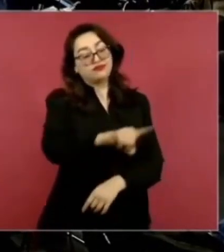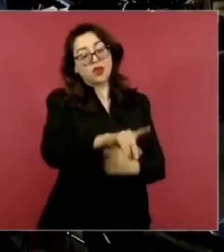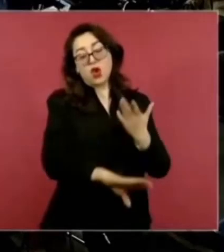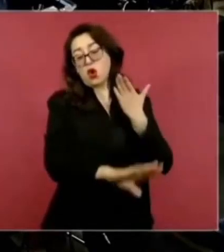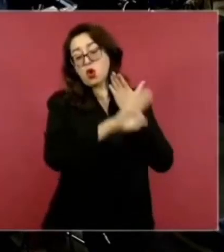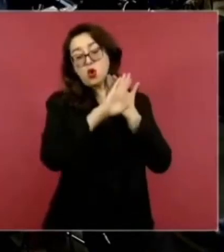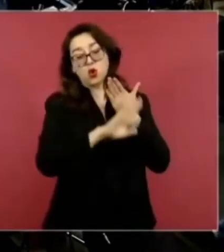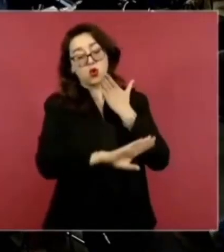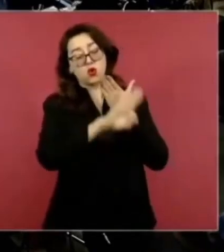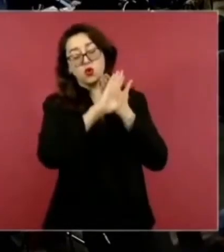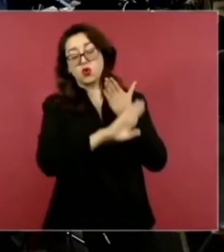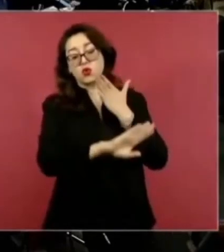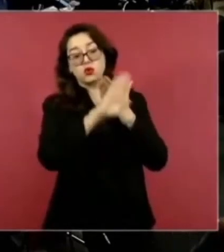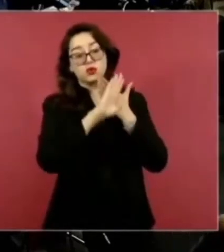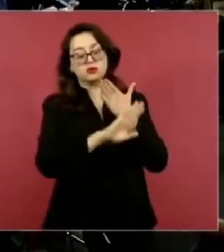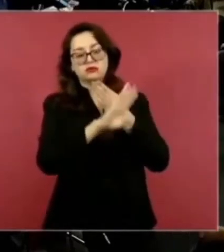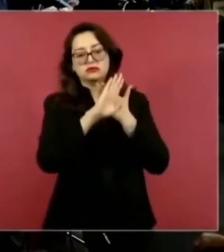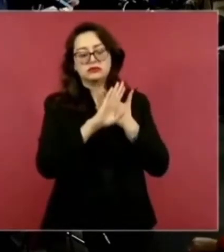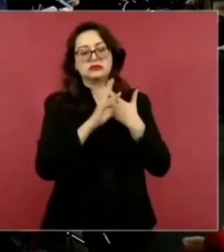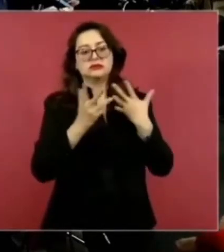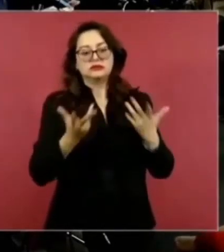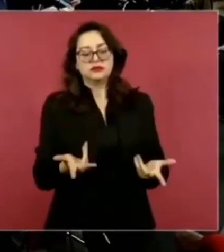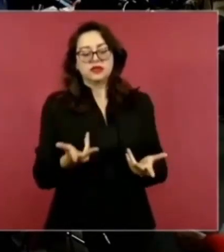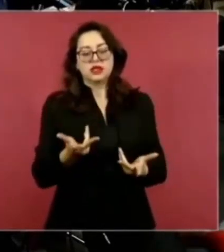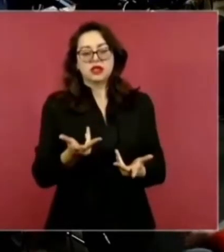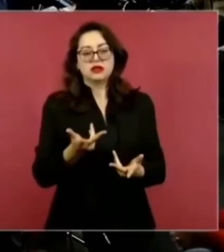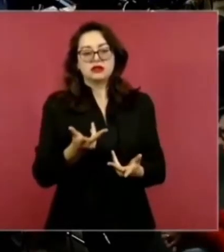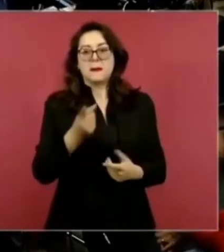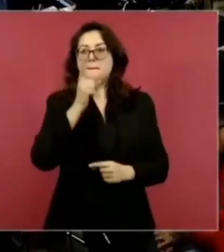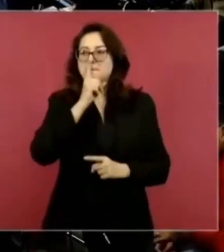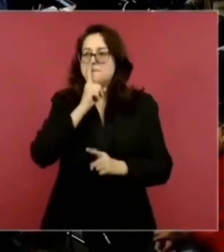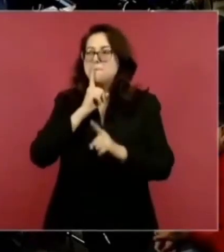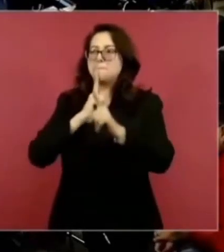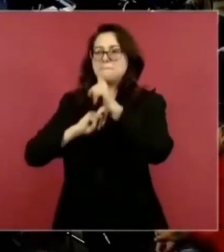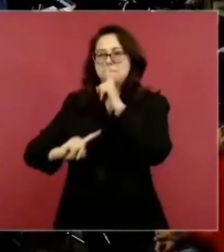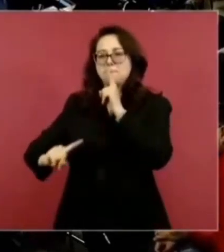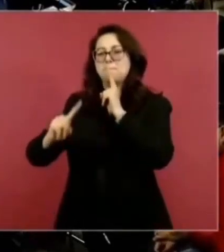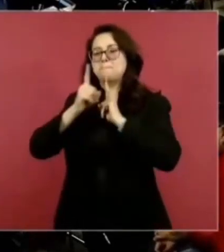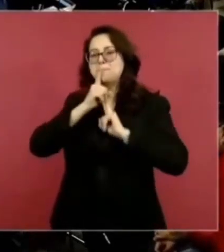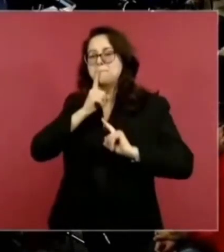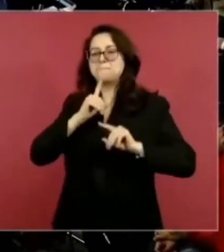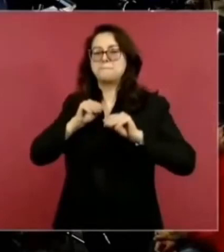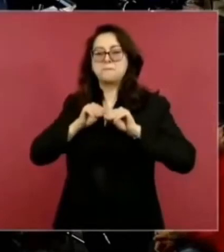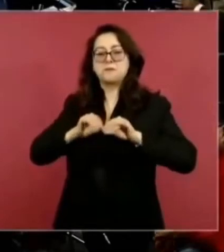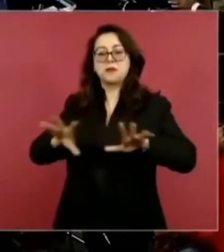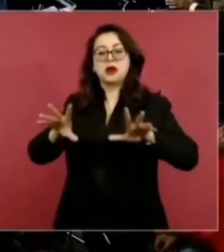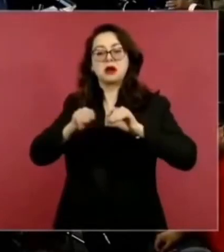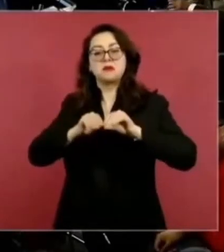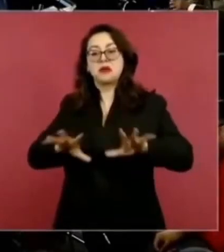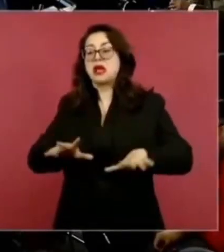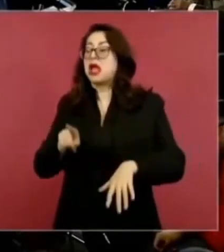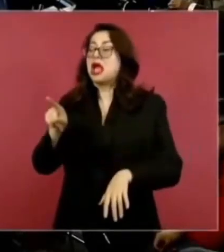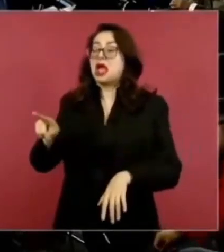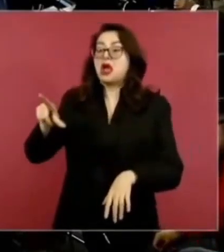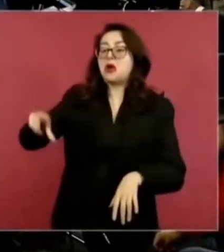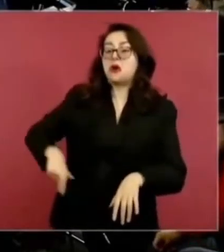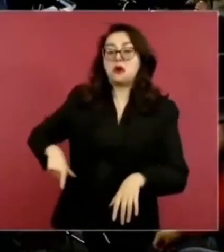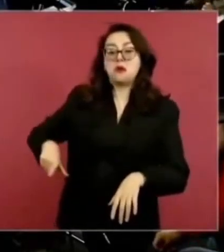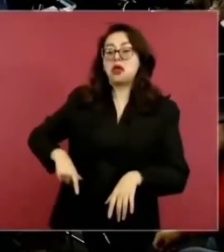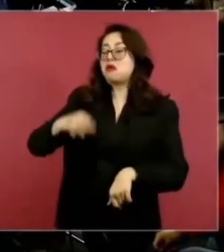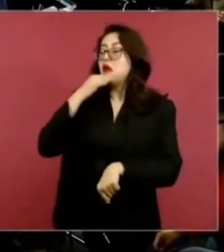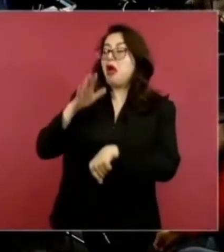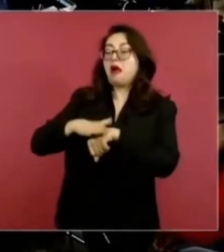Mienten el propósito de dañarnos. Mienten de que no se avisó. Teníamos